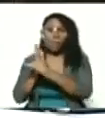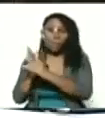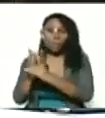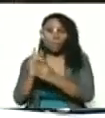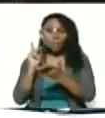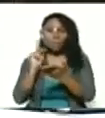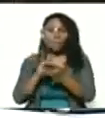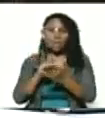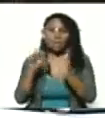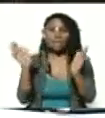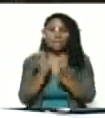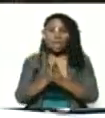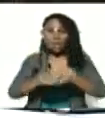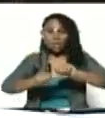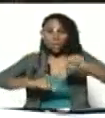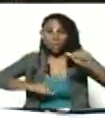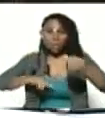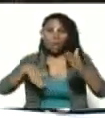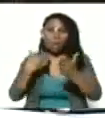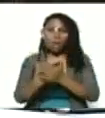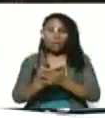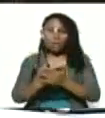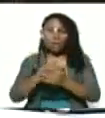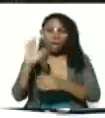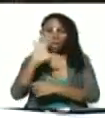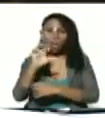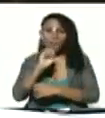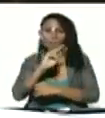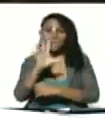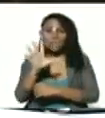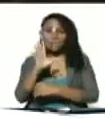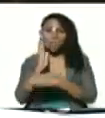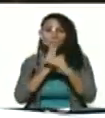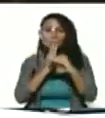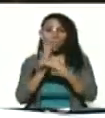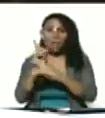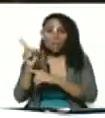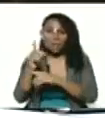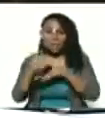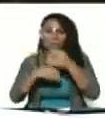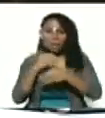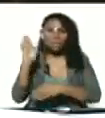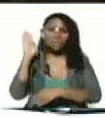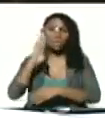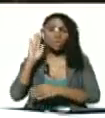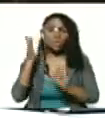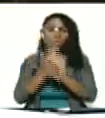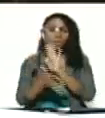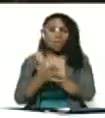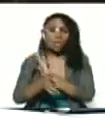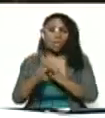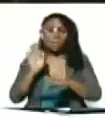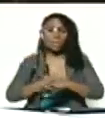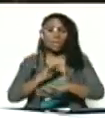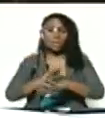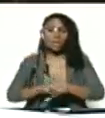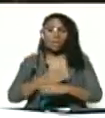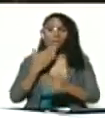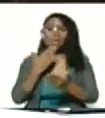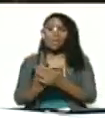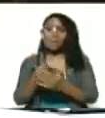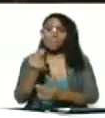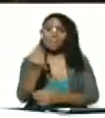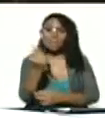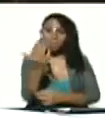llegar de san cristóbal a caracas pasaba 25 alcabala y muchas alcabalas se habían corrompido y entonces le pasaban le pedían